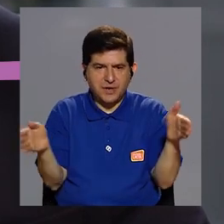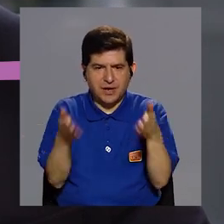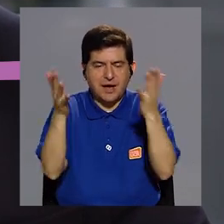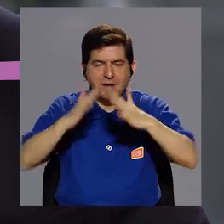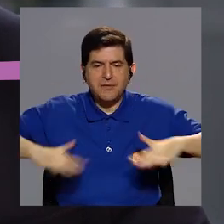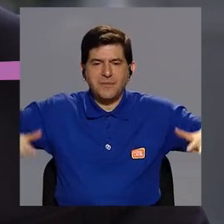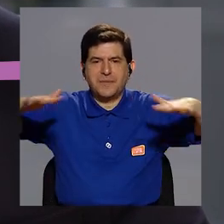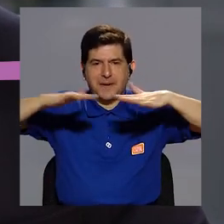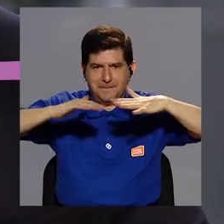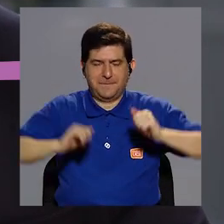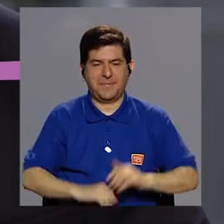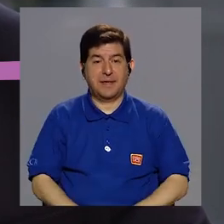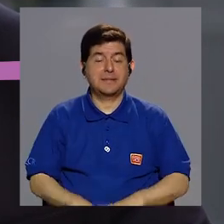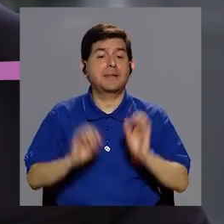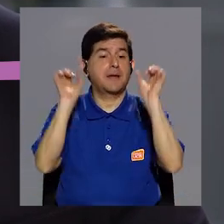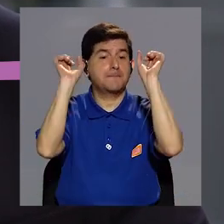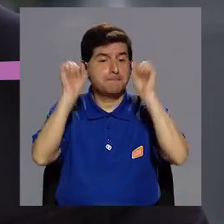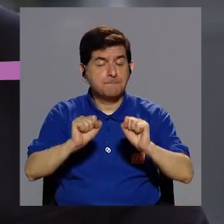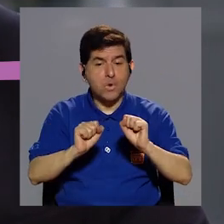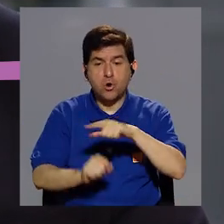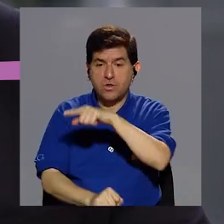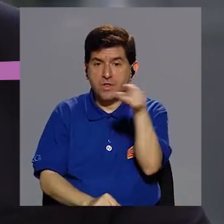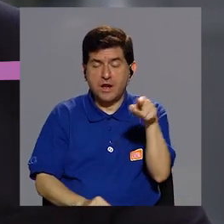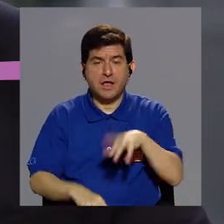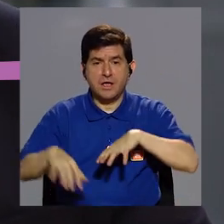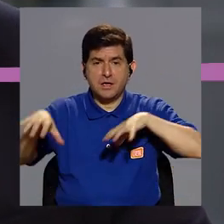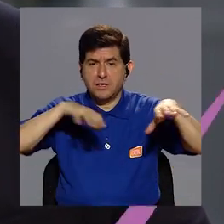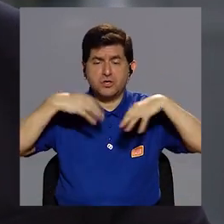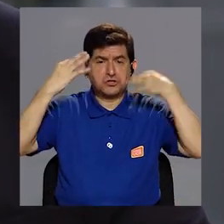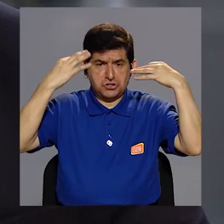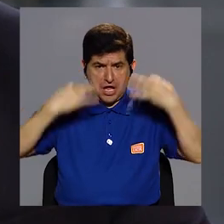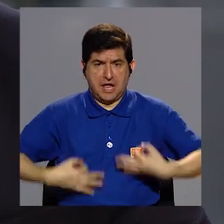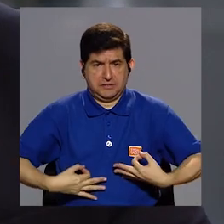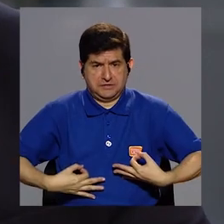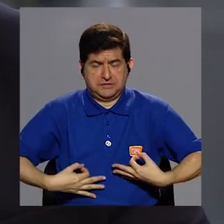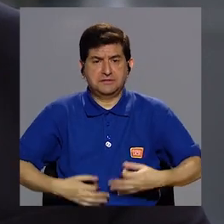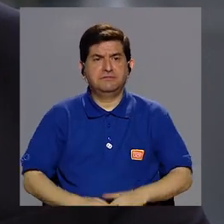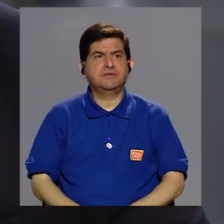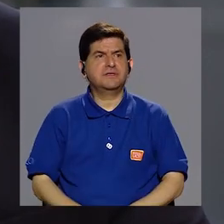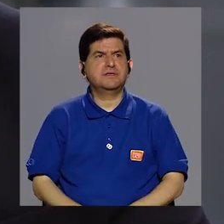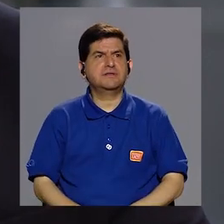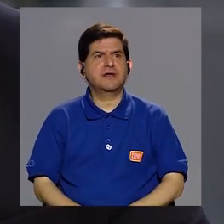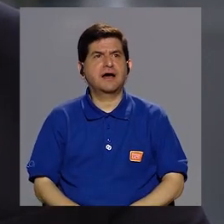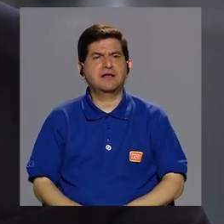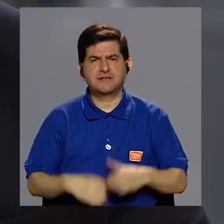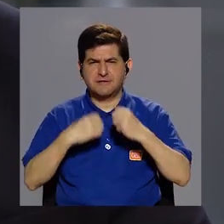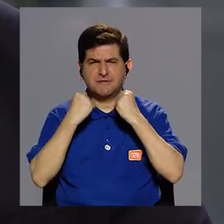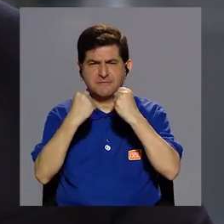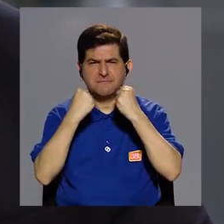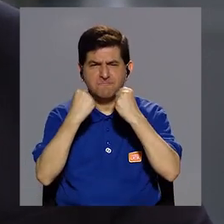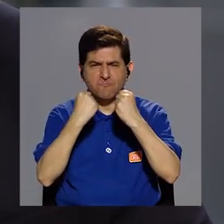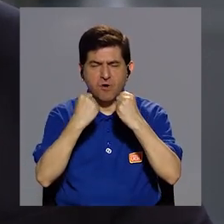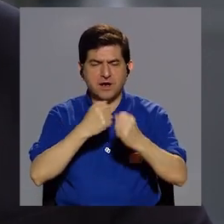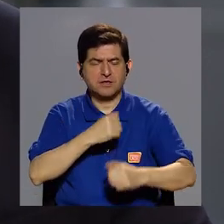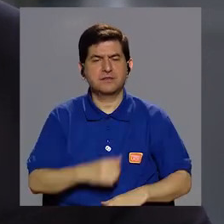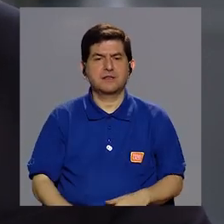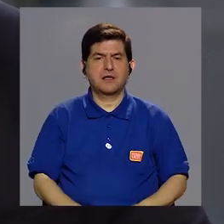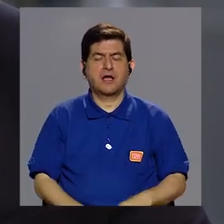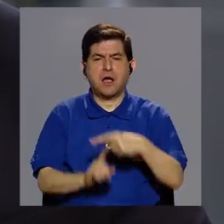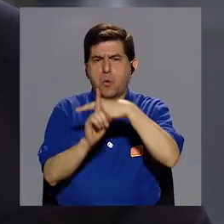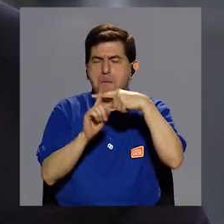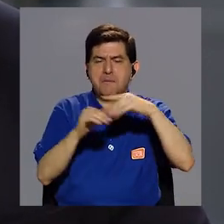que hacer es propiciarles ambientes en donde ellos puedan realizar actividad física intensa,